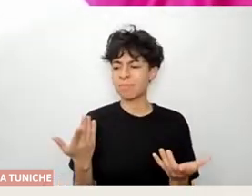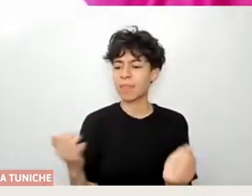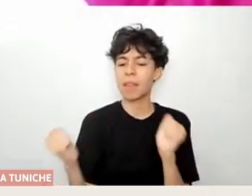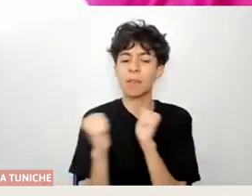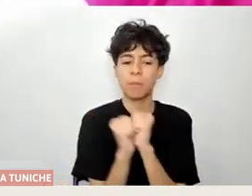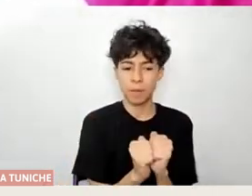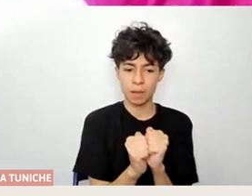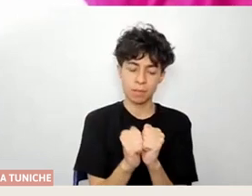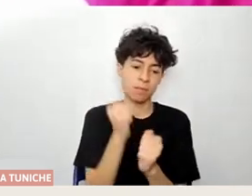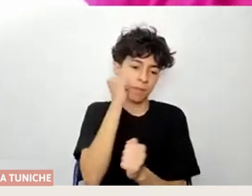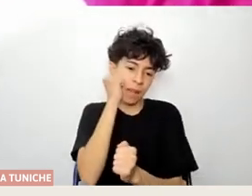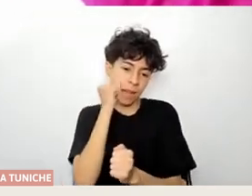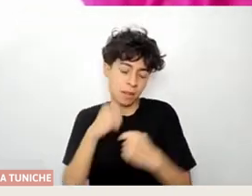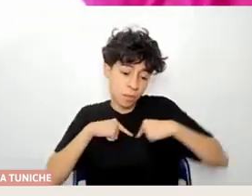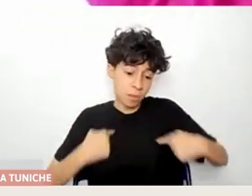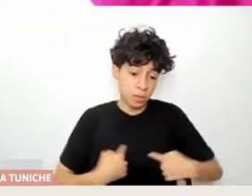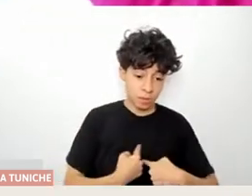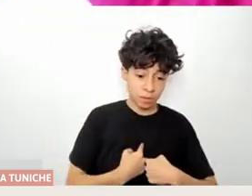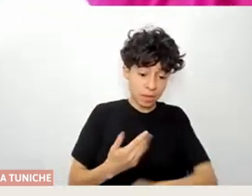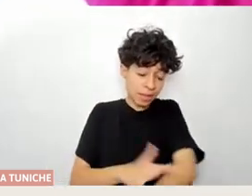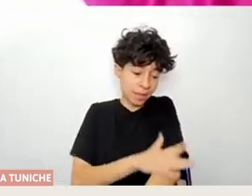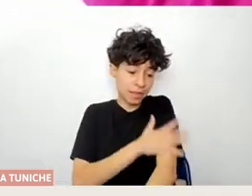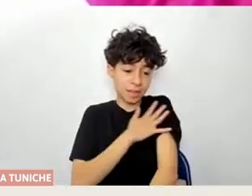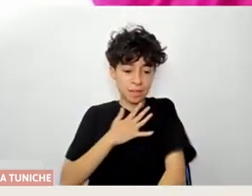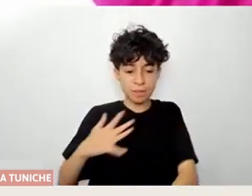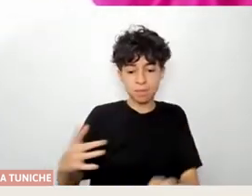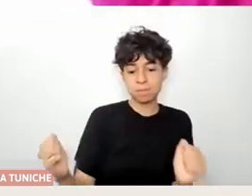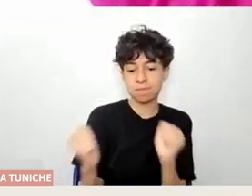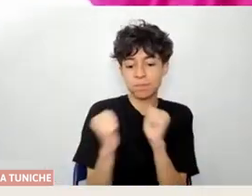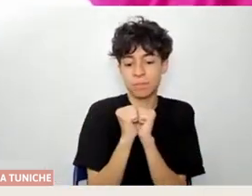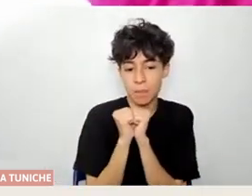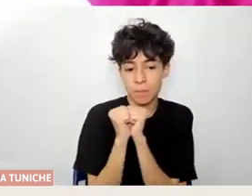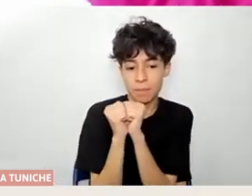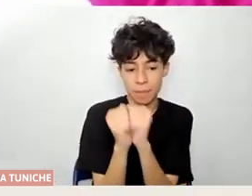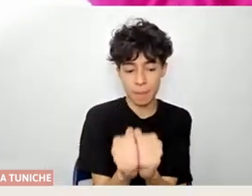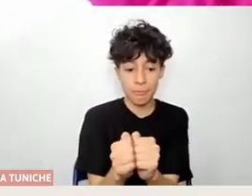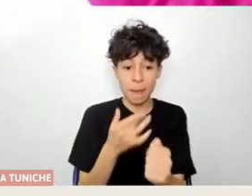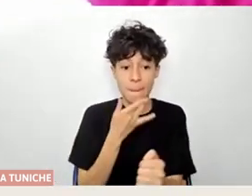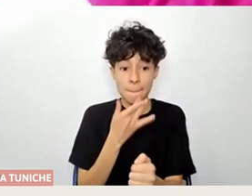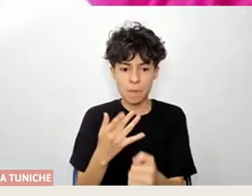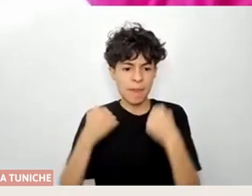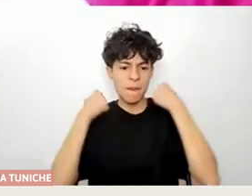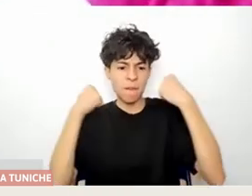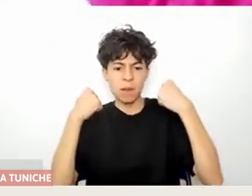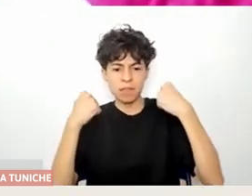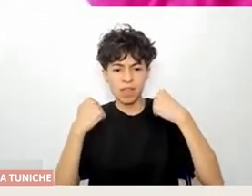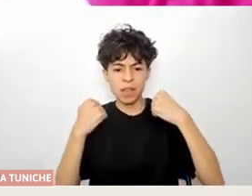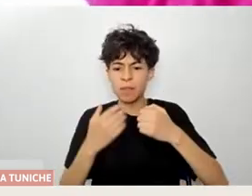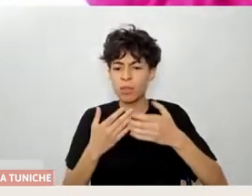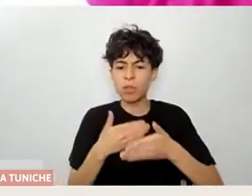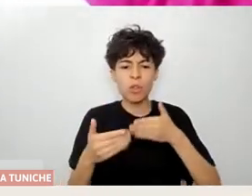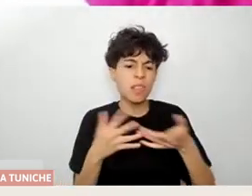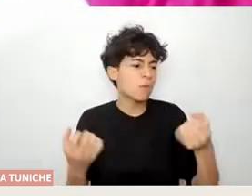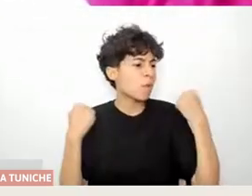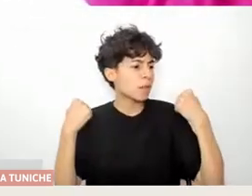sensibilidades situadas, dibujadas, acorazonadas, pues creemos la fuerza va en la responsabilidad mutua.